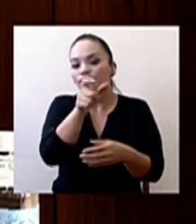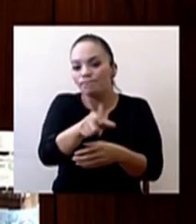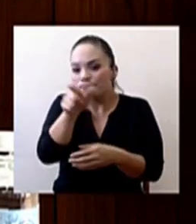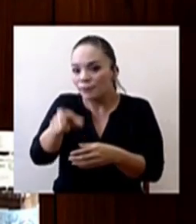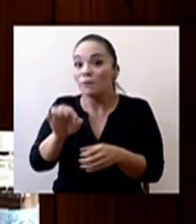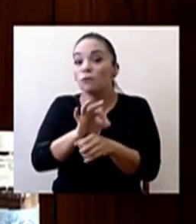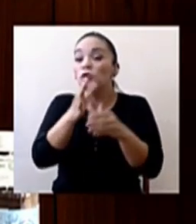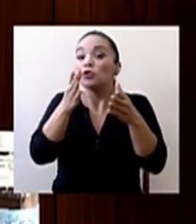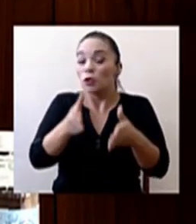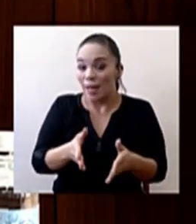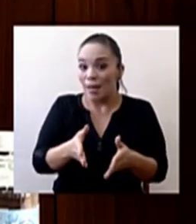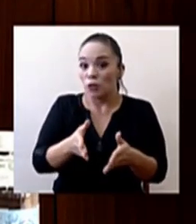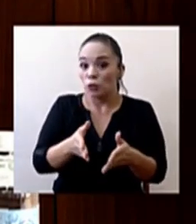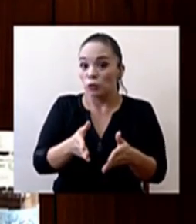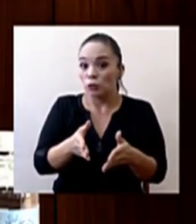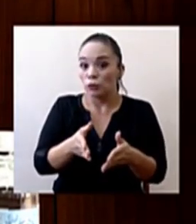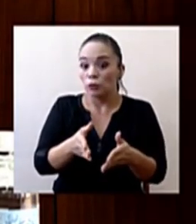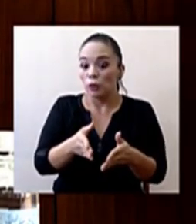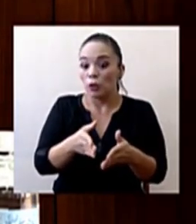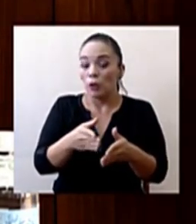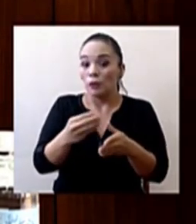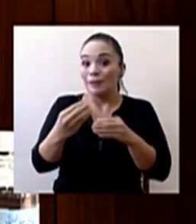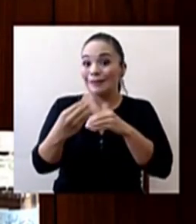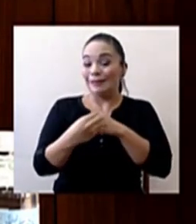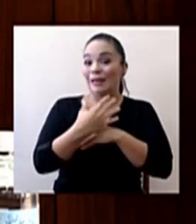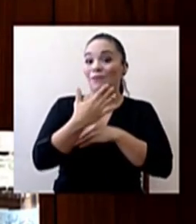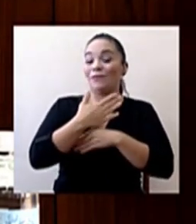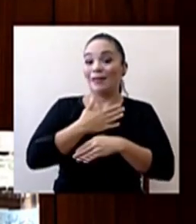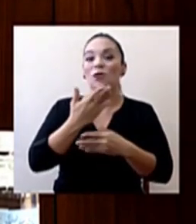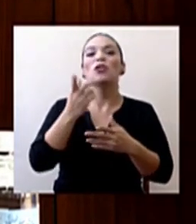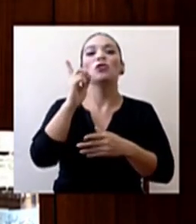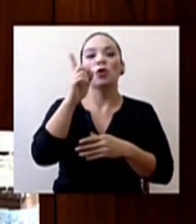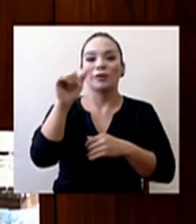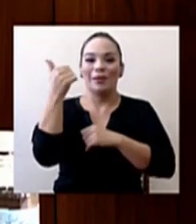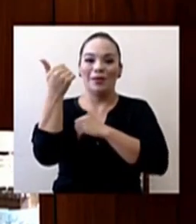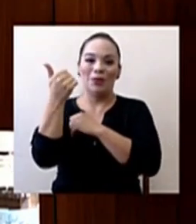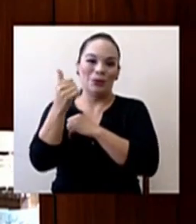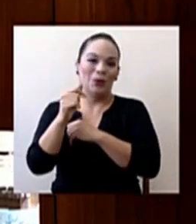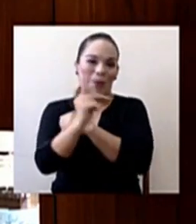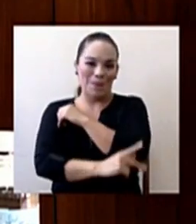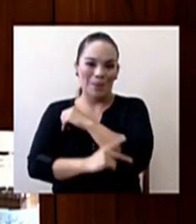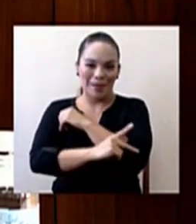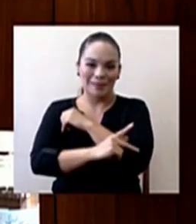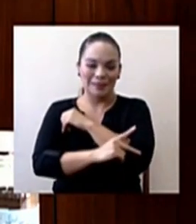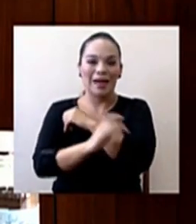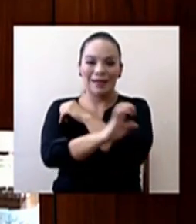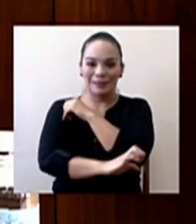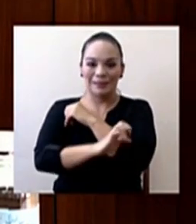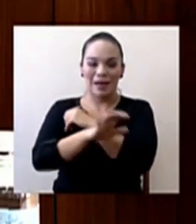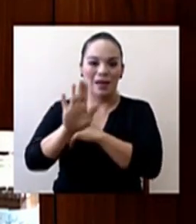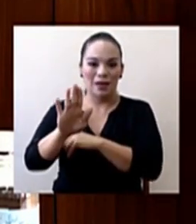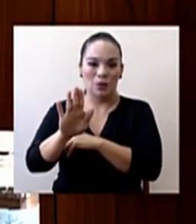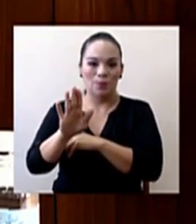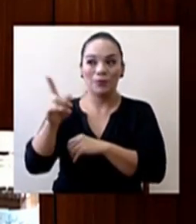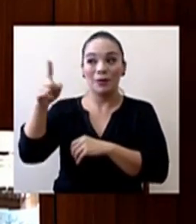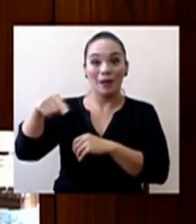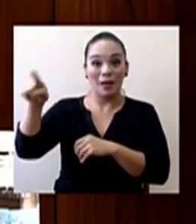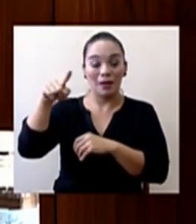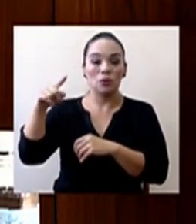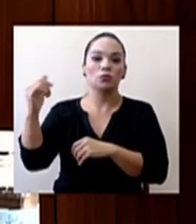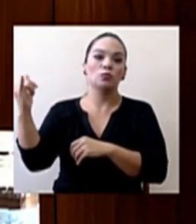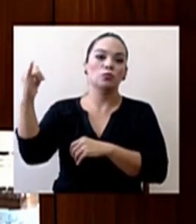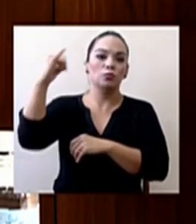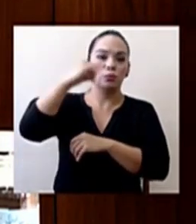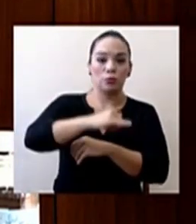viajaron al exterior, se infectaron en el exterior y al regresar al país sin síntomas